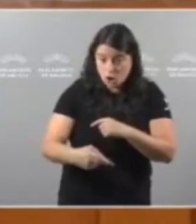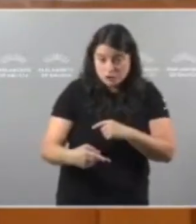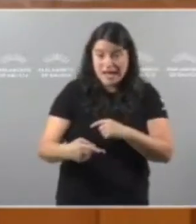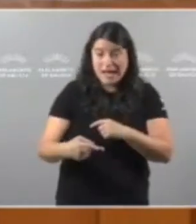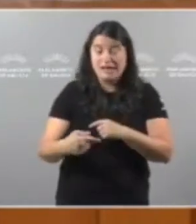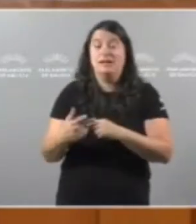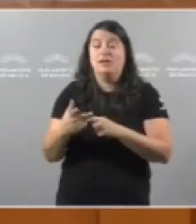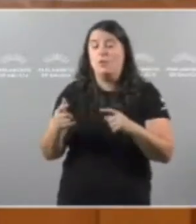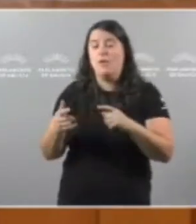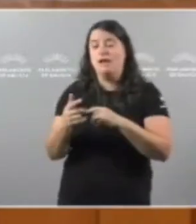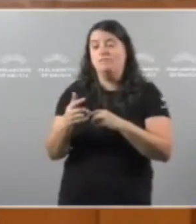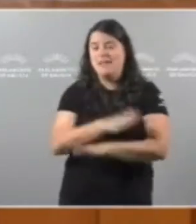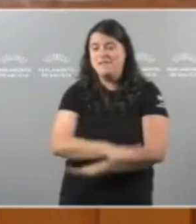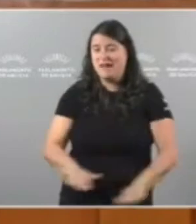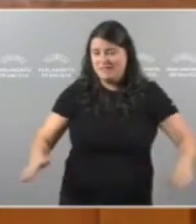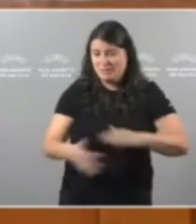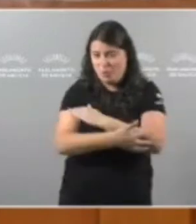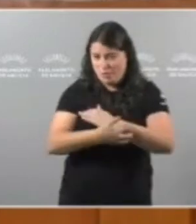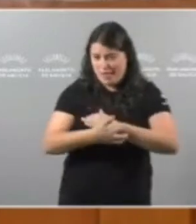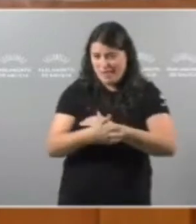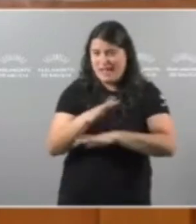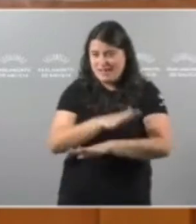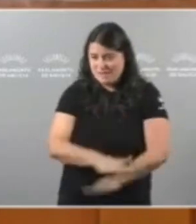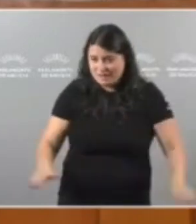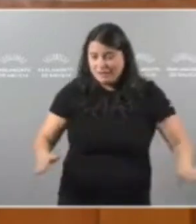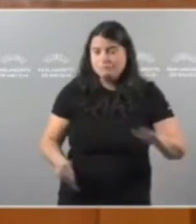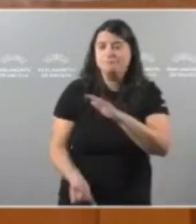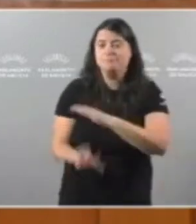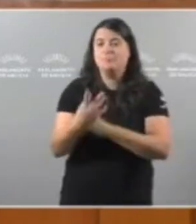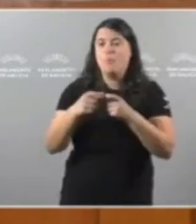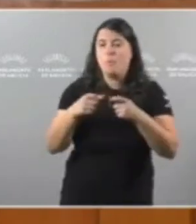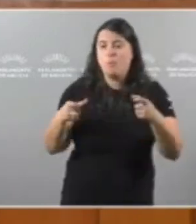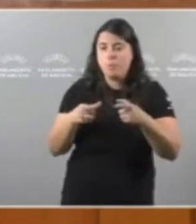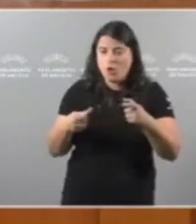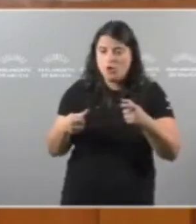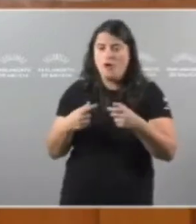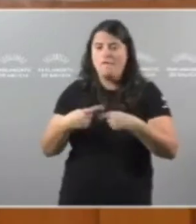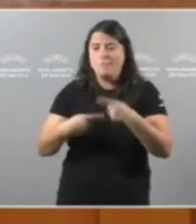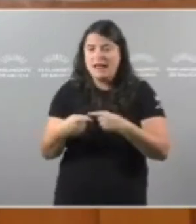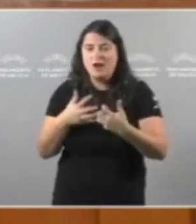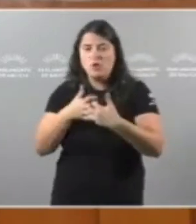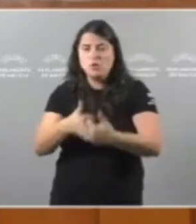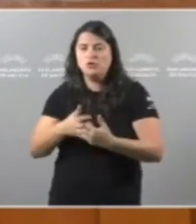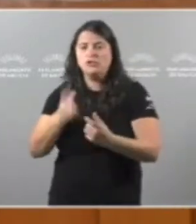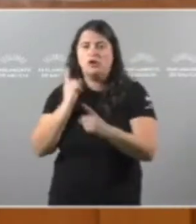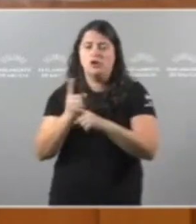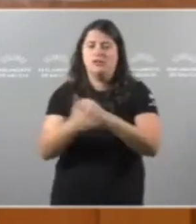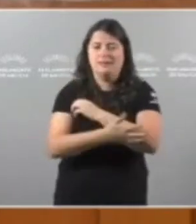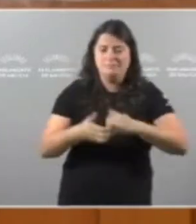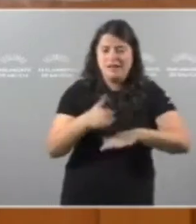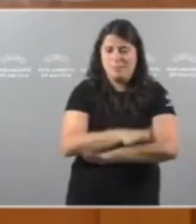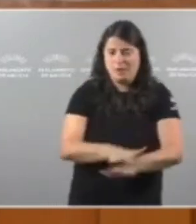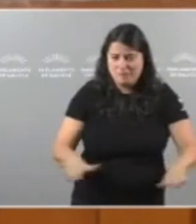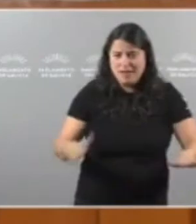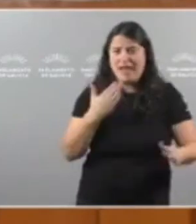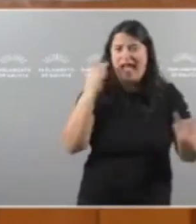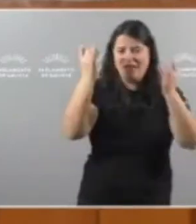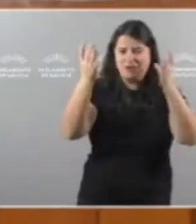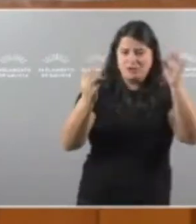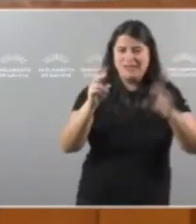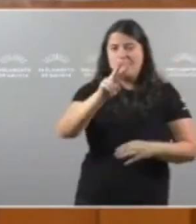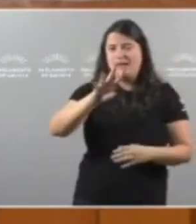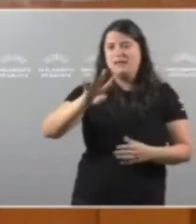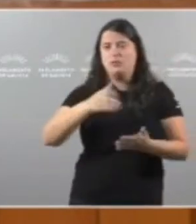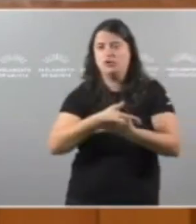Infantil Proponemos Que se cree Un bono familiar De loita Contra a pobreza Na infancia E na adolescencia Con 24